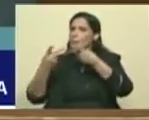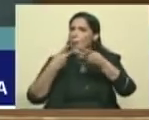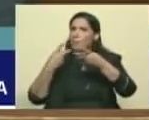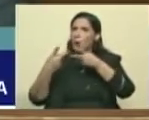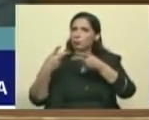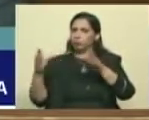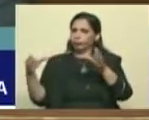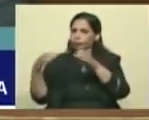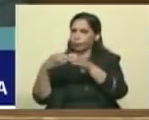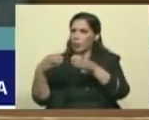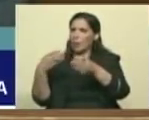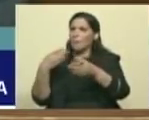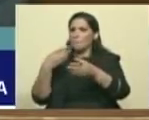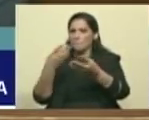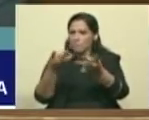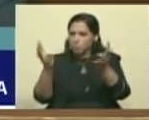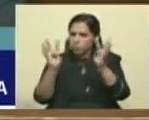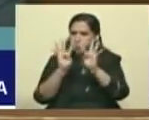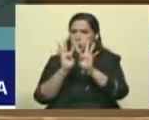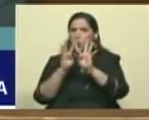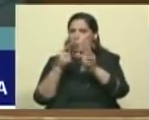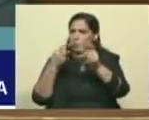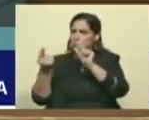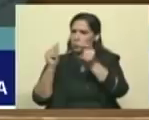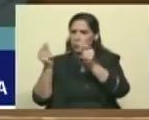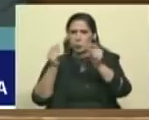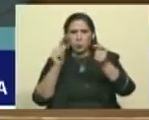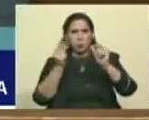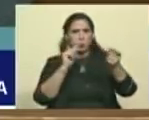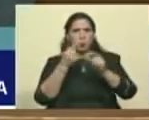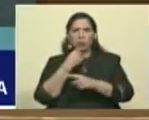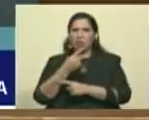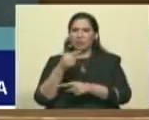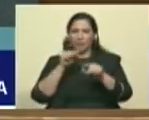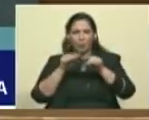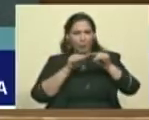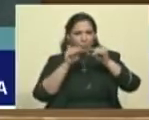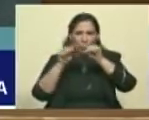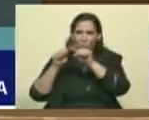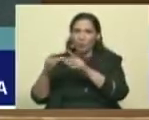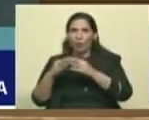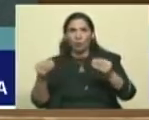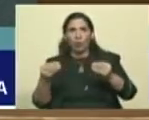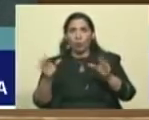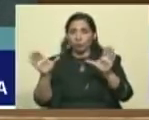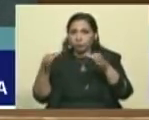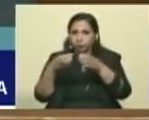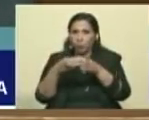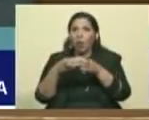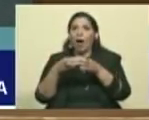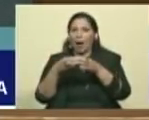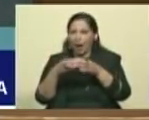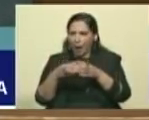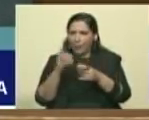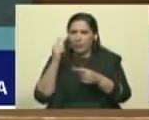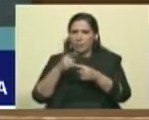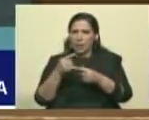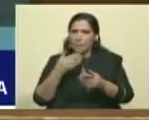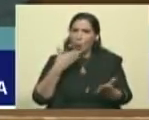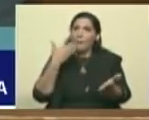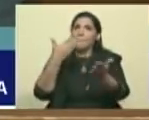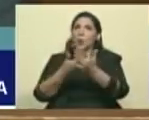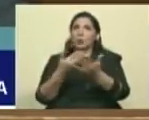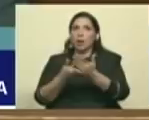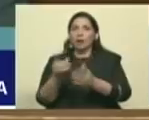Digamos todo lo que tengamos que decirnos adentro. Critiquémonos todo lo que tengamos que criticarnos para aportar, pero